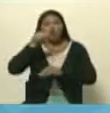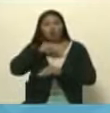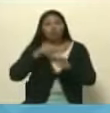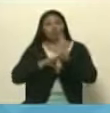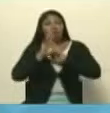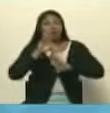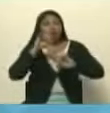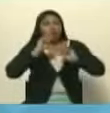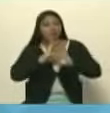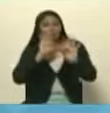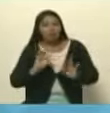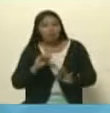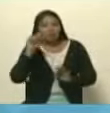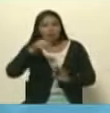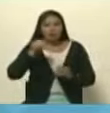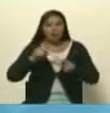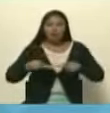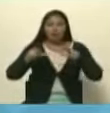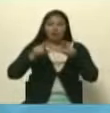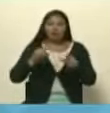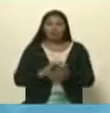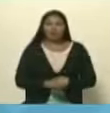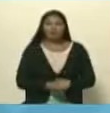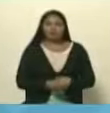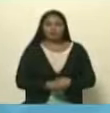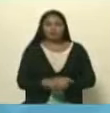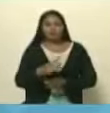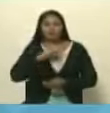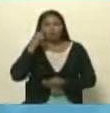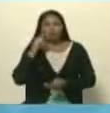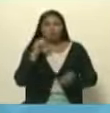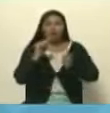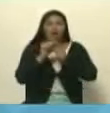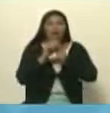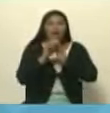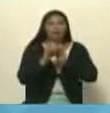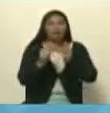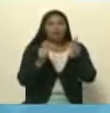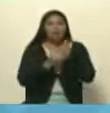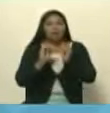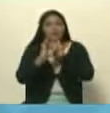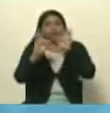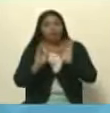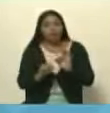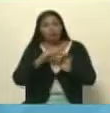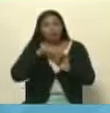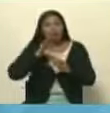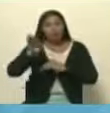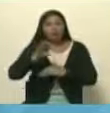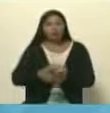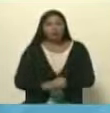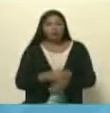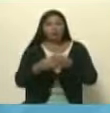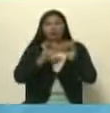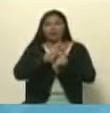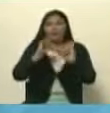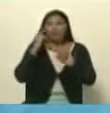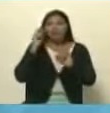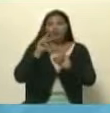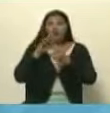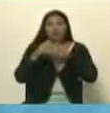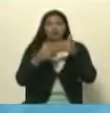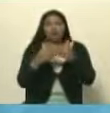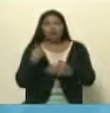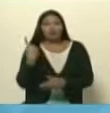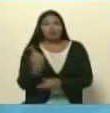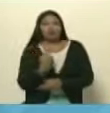desarrollando acá, porque desde ese momento los medios alternativos y comunitarios jugaron un papel importante en nuestro país. Y como ustedes ya pueden ver en pantalla, yo